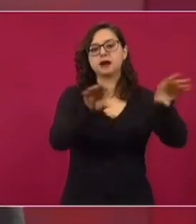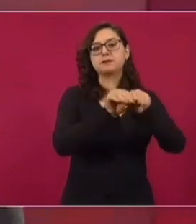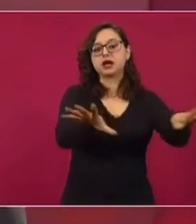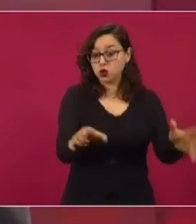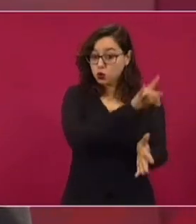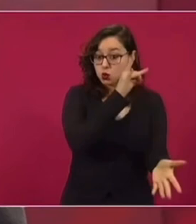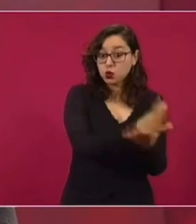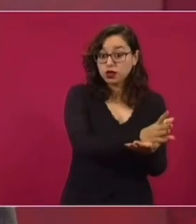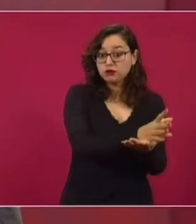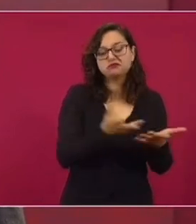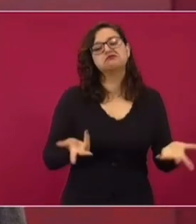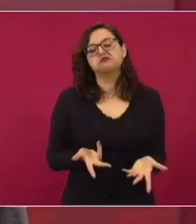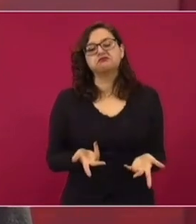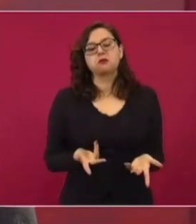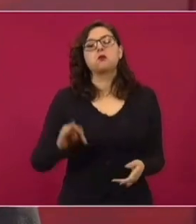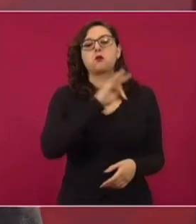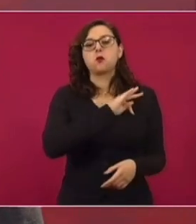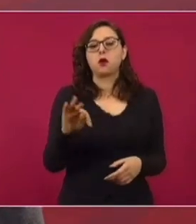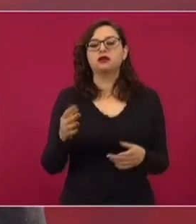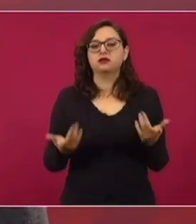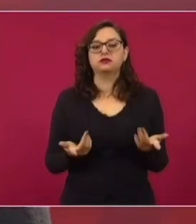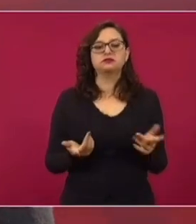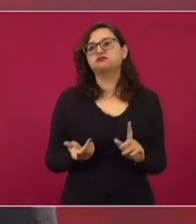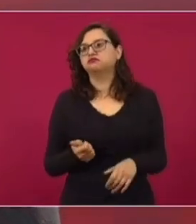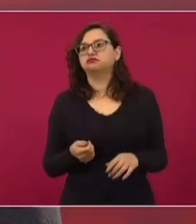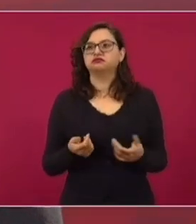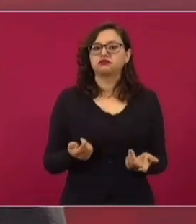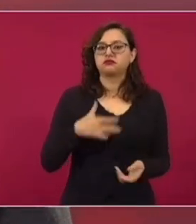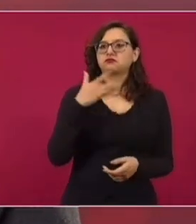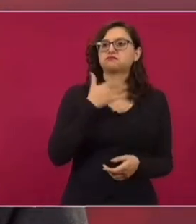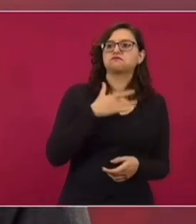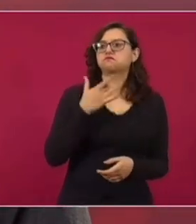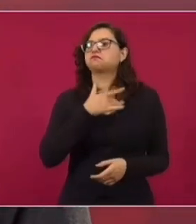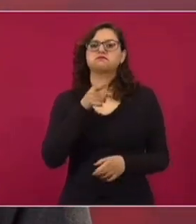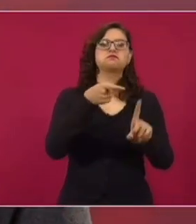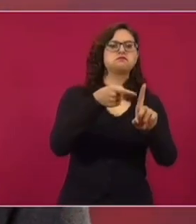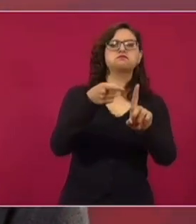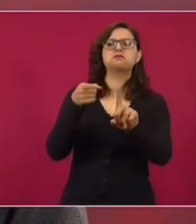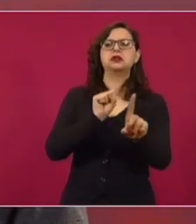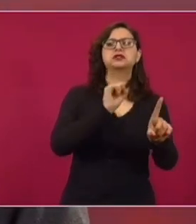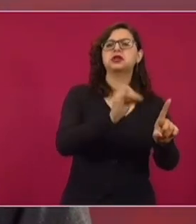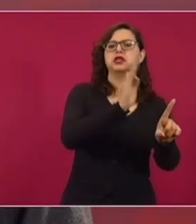pontifica y dice quién sí y quién no.